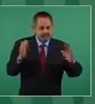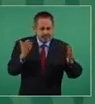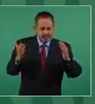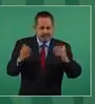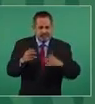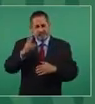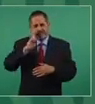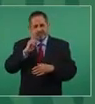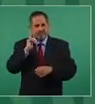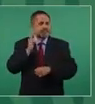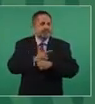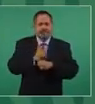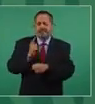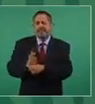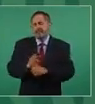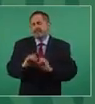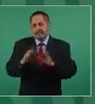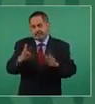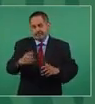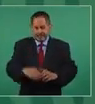y va a notar la diferencia.